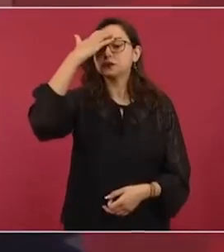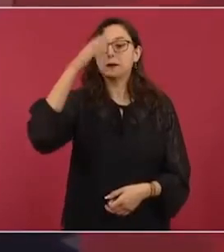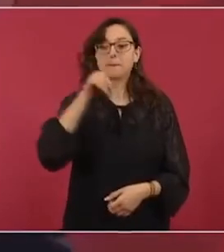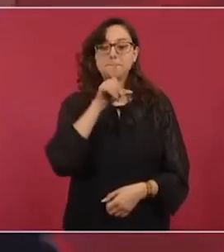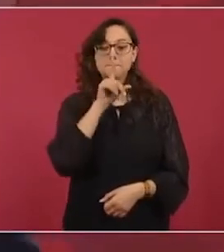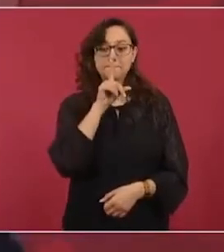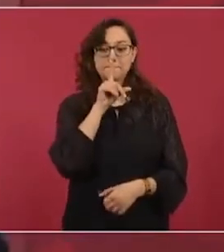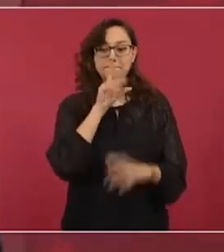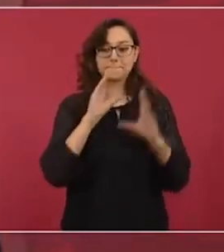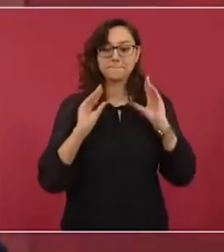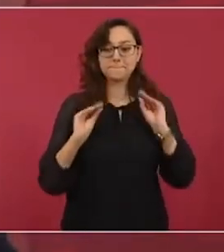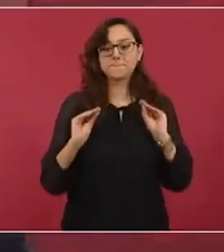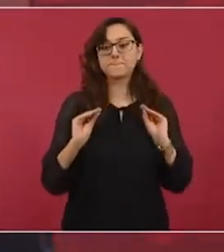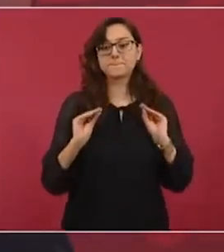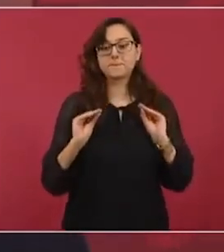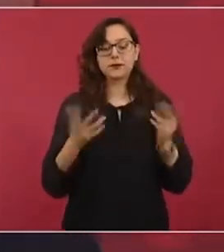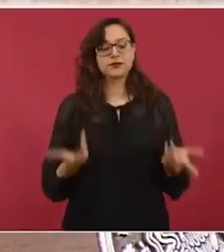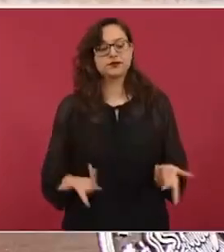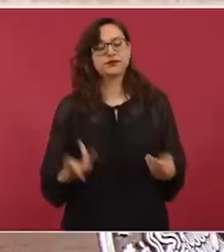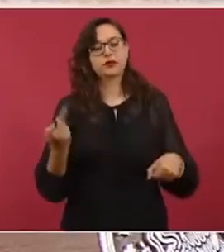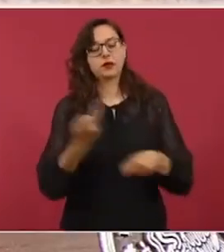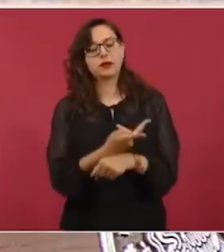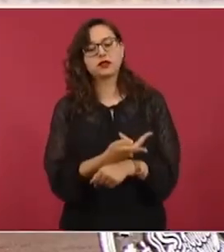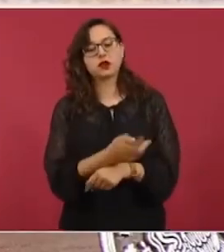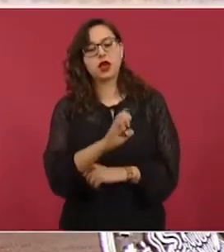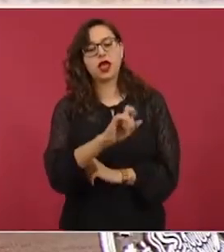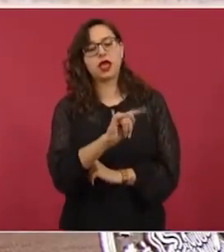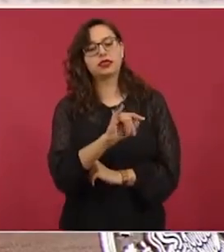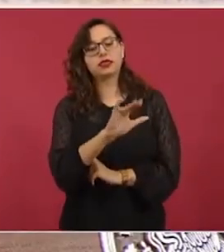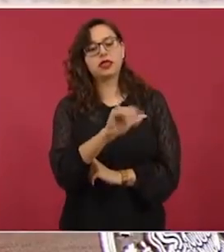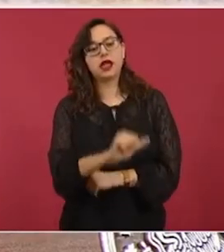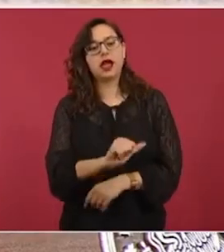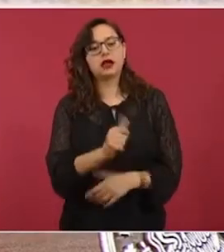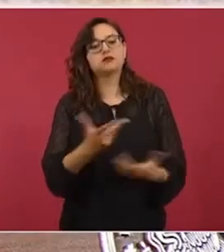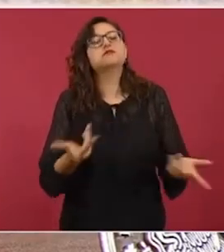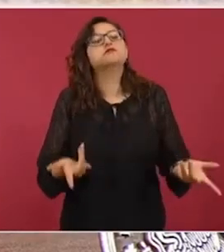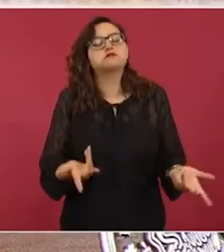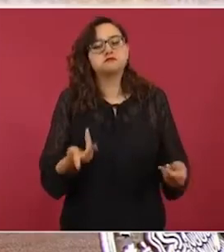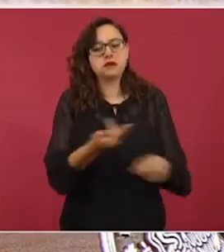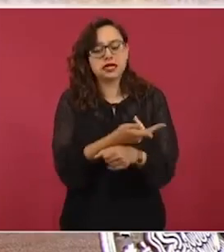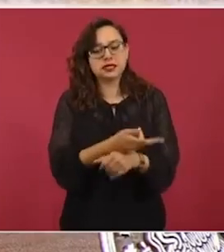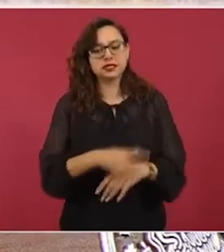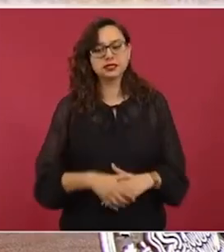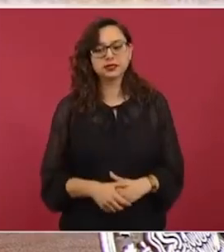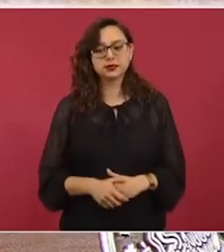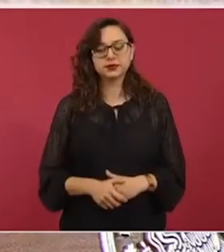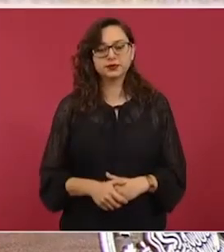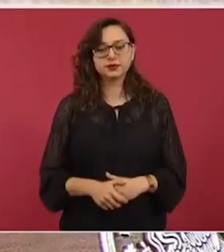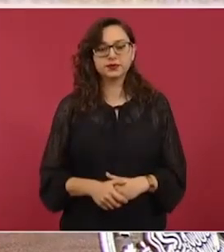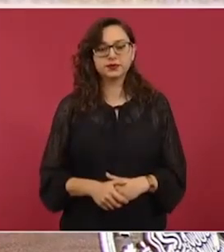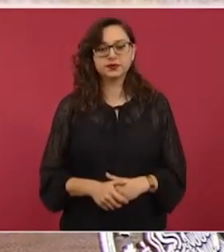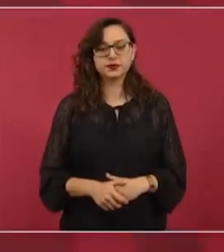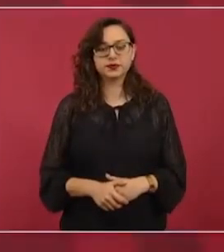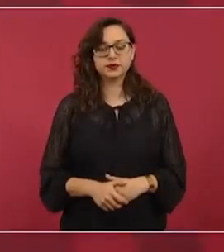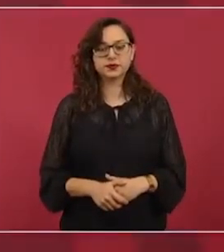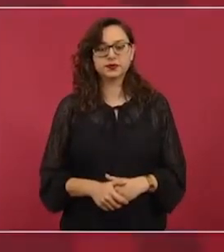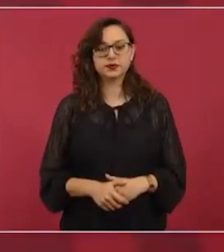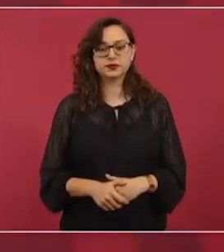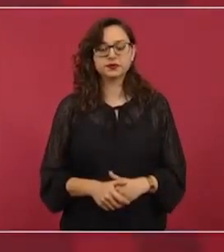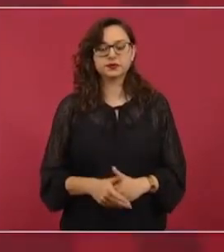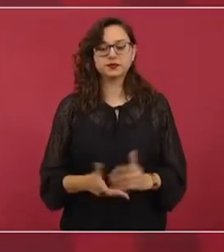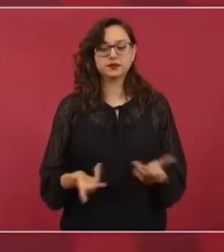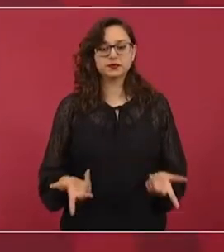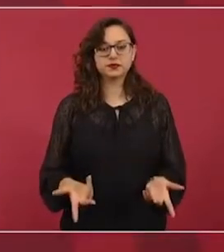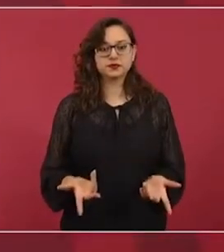Y dónde está la ética en la comunicación, cuál es el